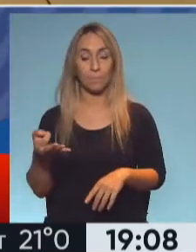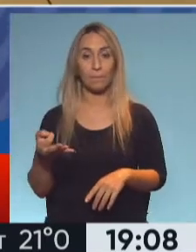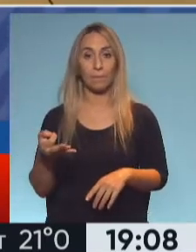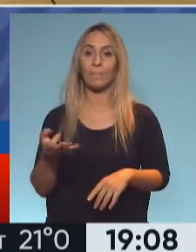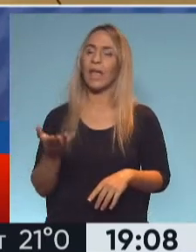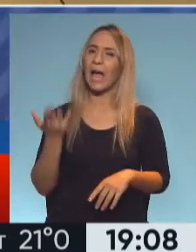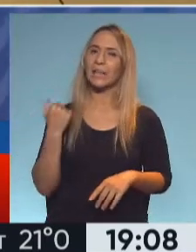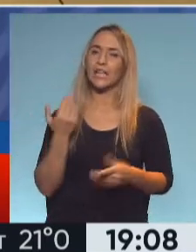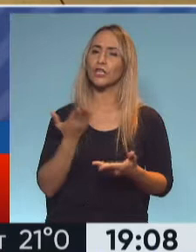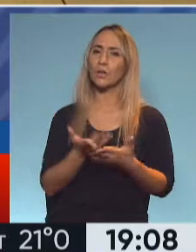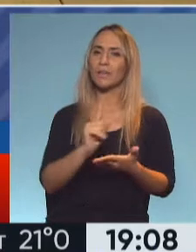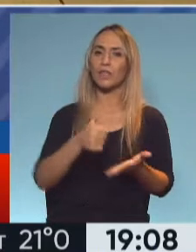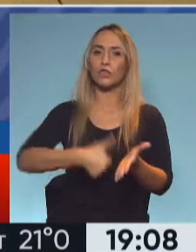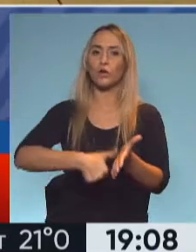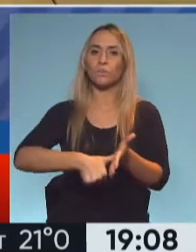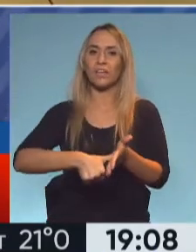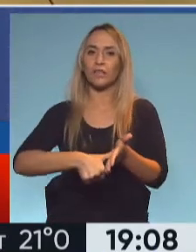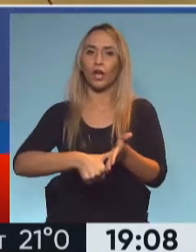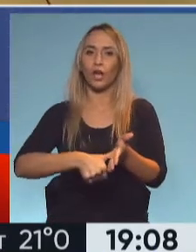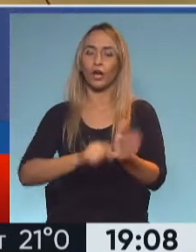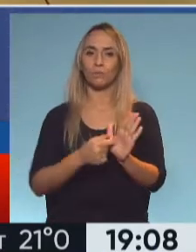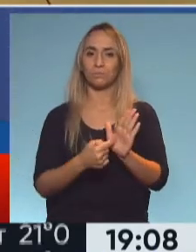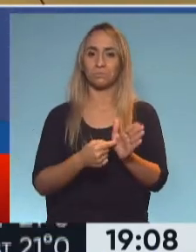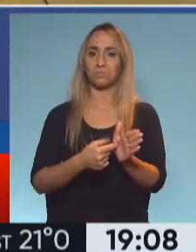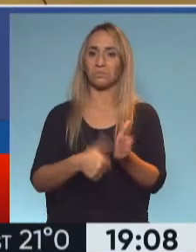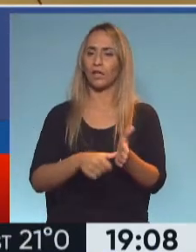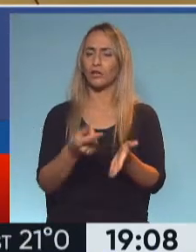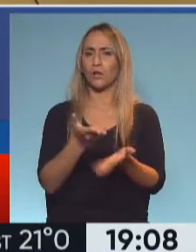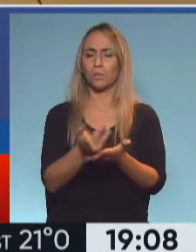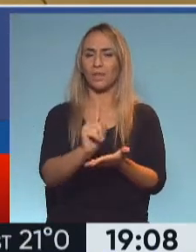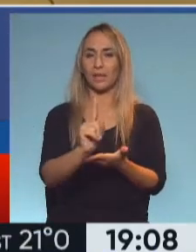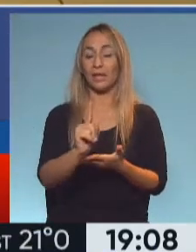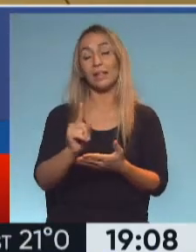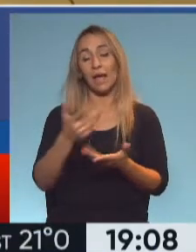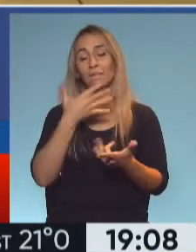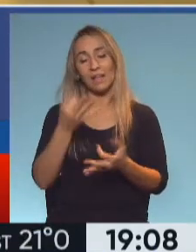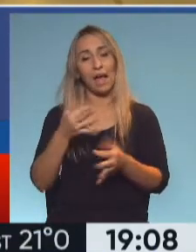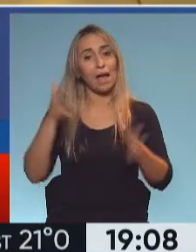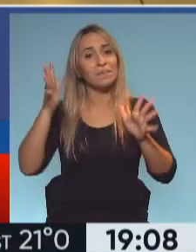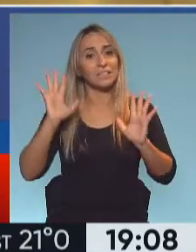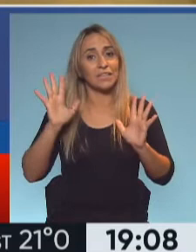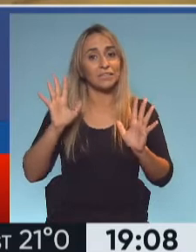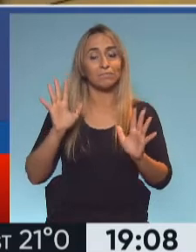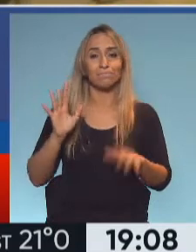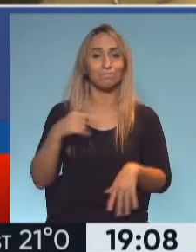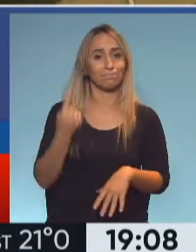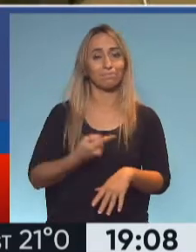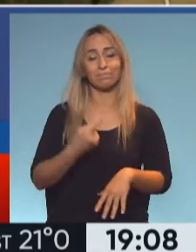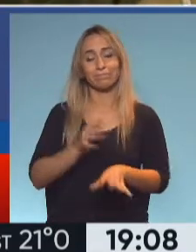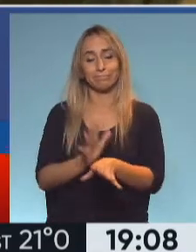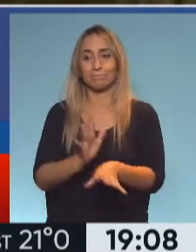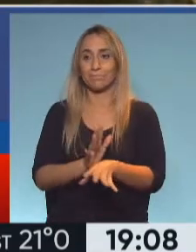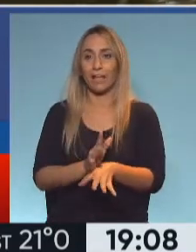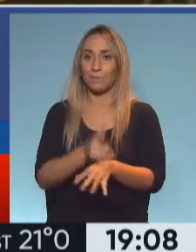Antes no se pedía el documento, el DNI. Y la verdad que a veces somos hijos del rigor. Porque como no pedían DNI, algunos decían que